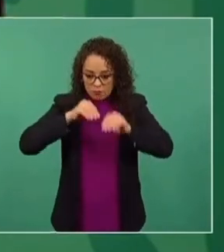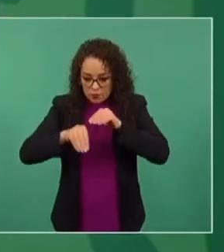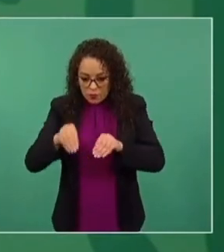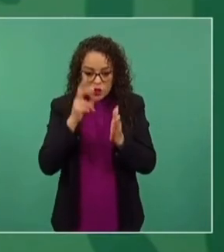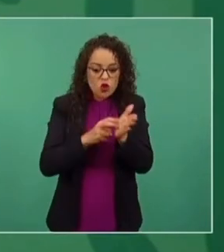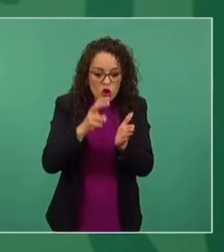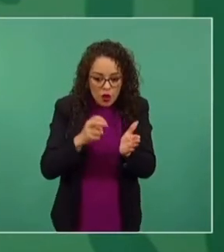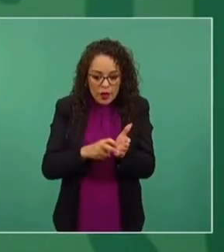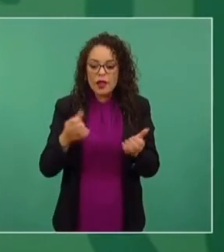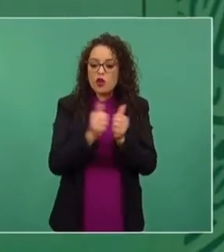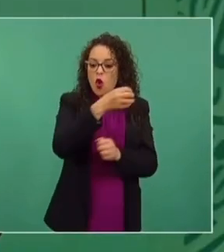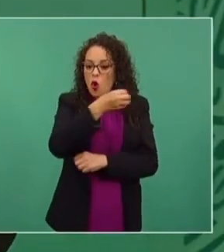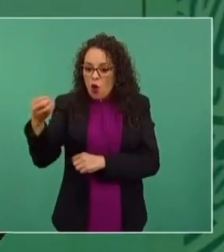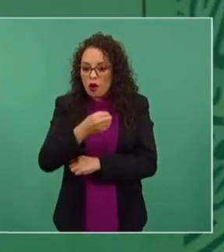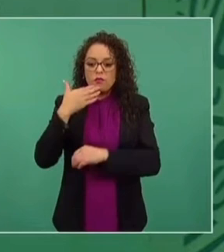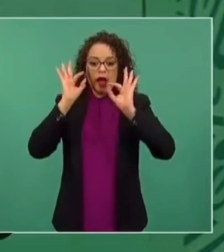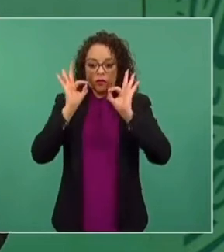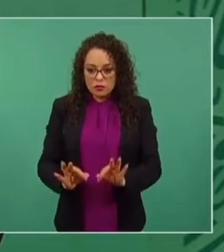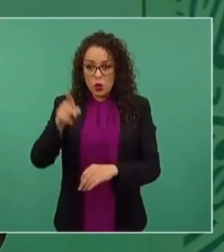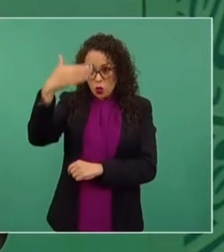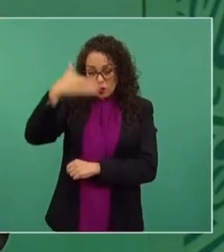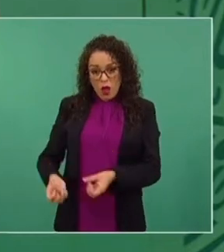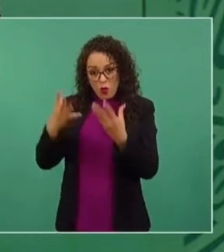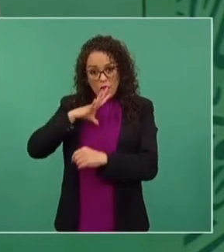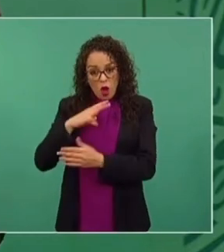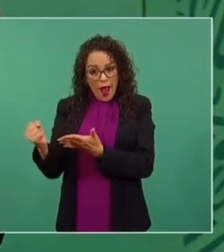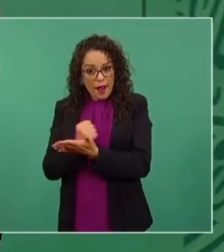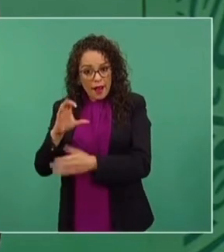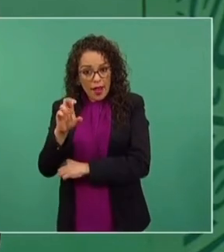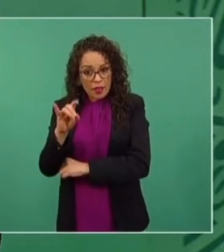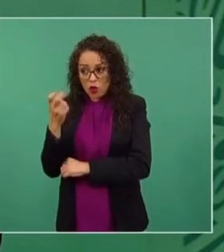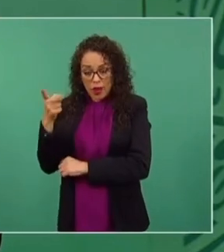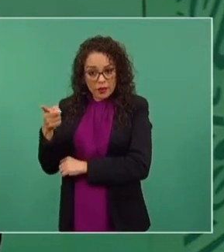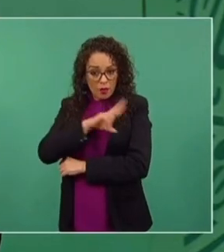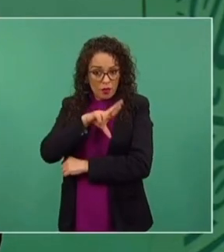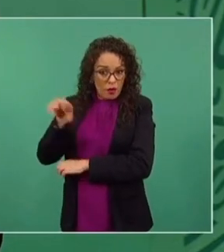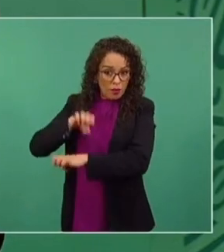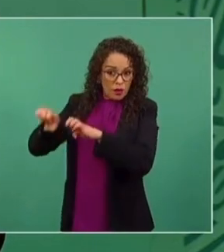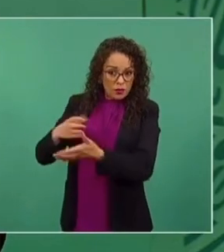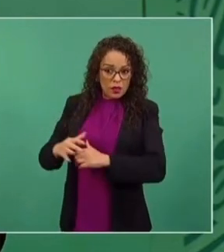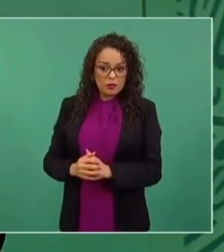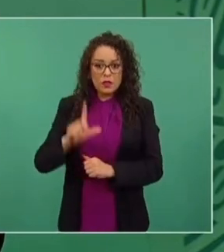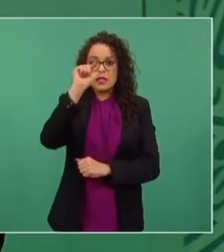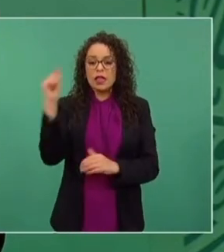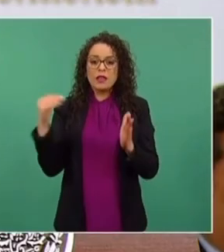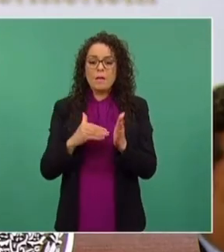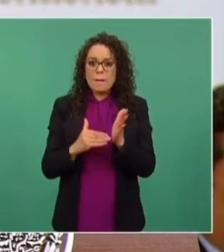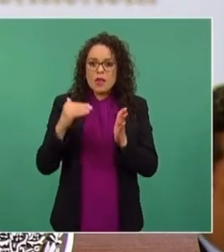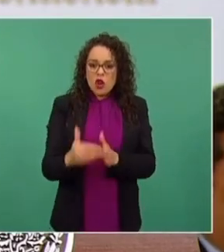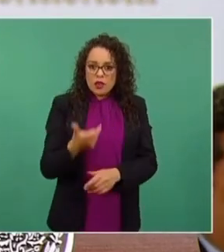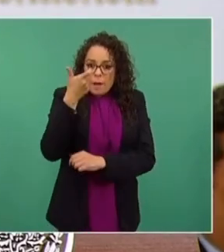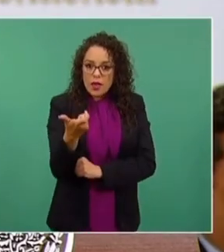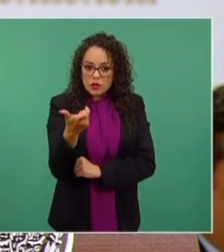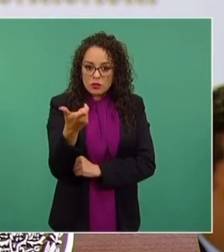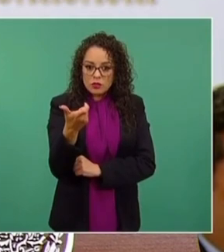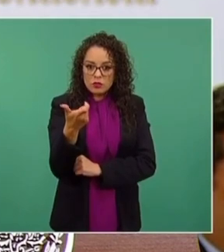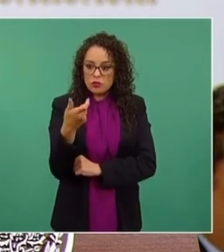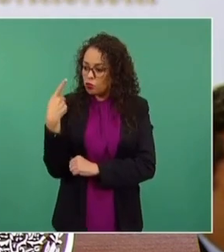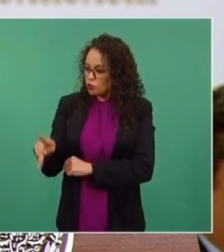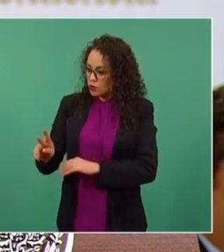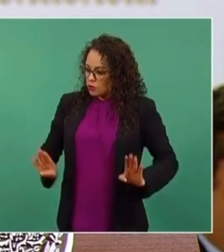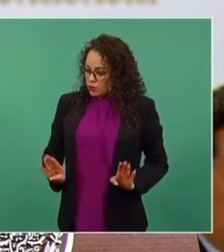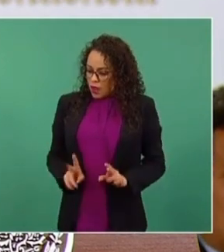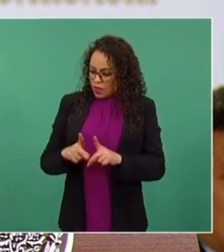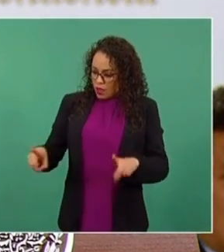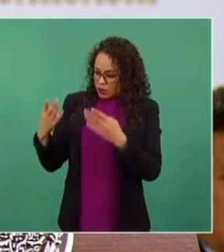razón. ¿Saben cuánto tienen de crédito estas empresas particulares? 70 mil millones de pesos de la banca de desarrollo.